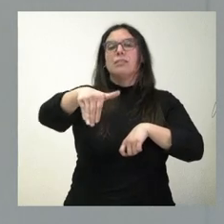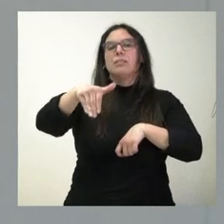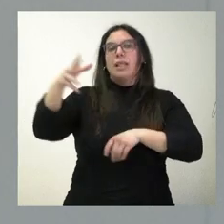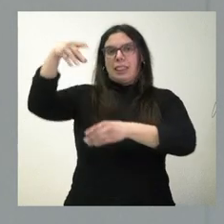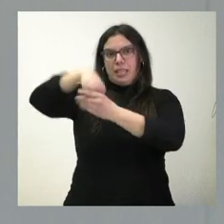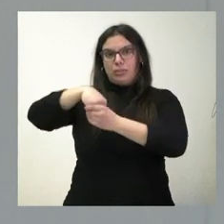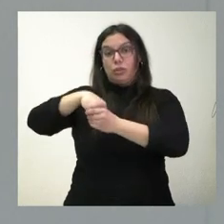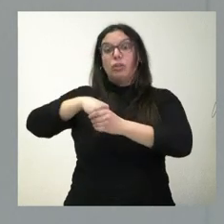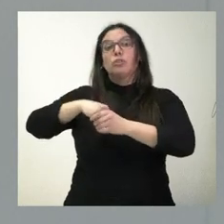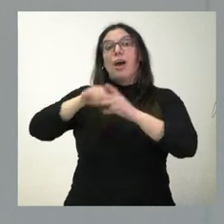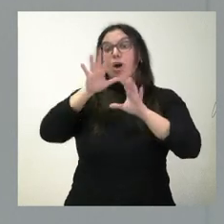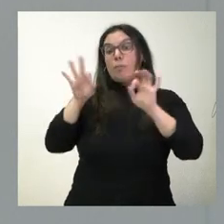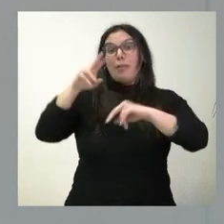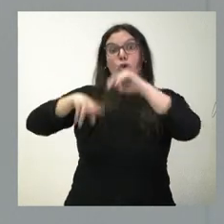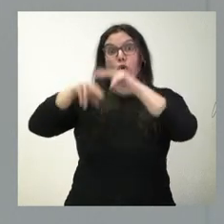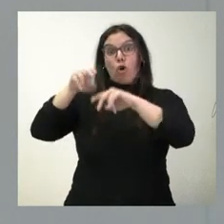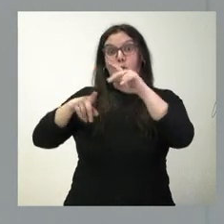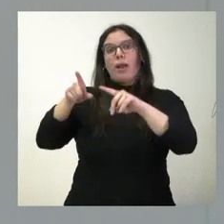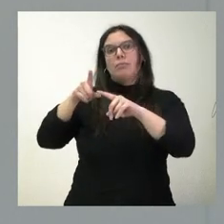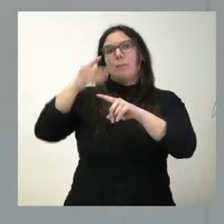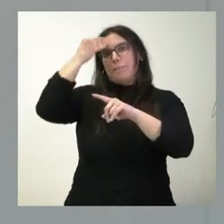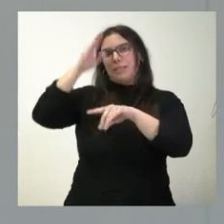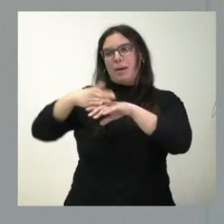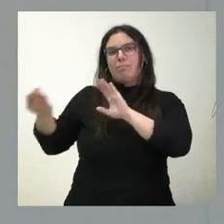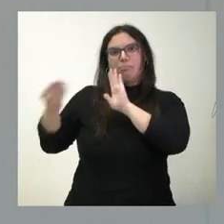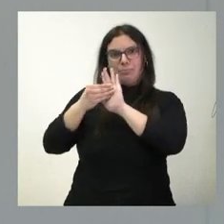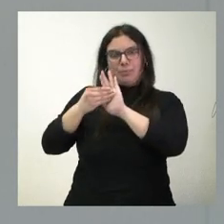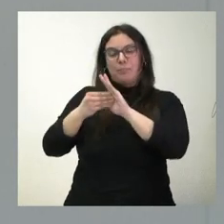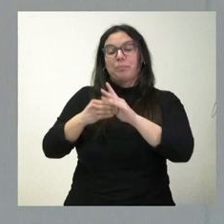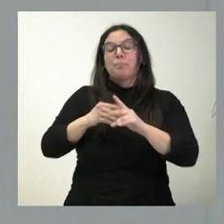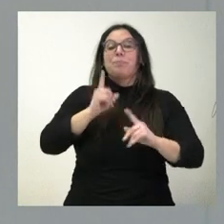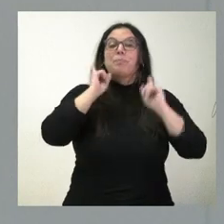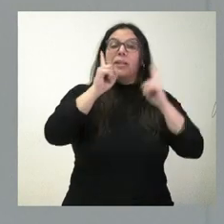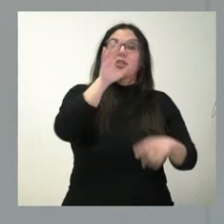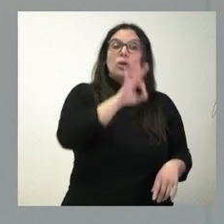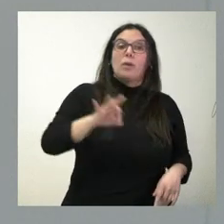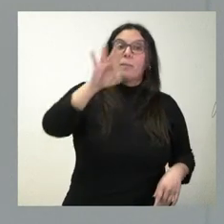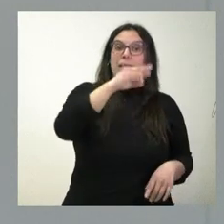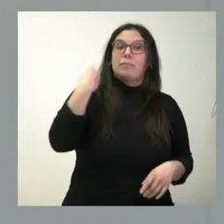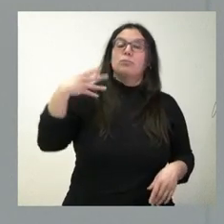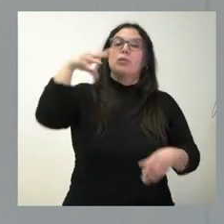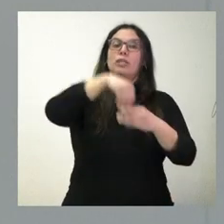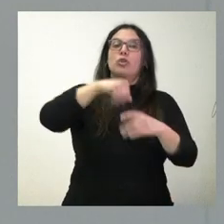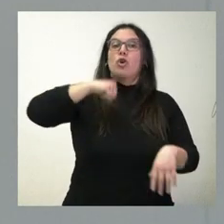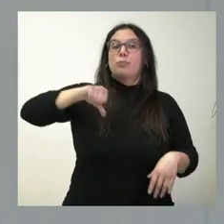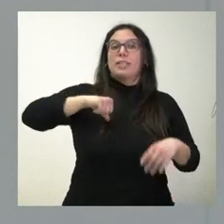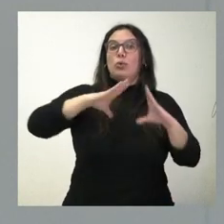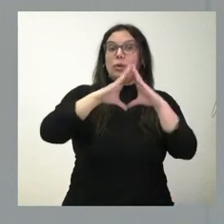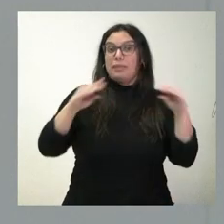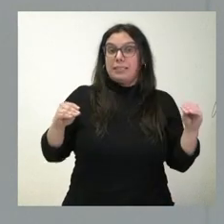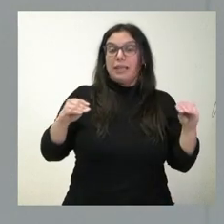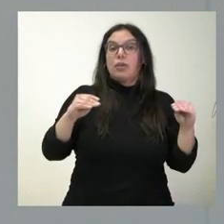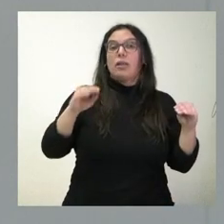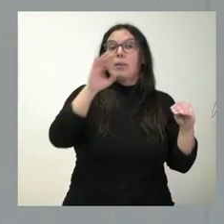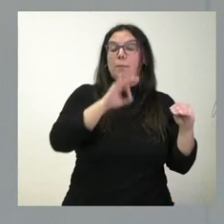dentro de las obras que se están llevando a cabo en el hospital. En el caso de Palencia, dentro del Caupa, del Hospital Universitario de